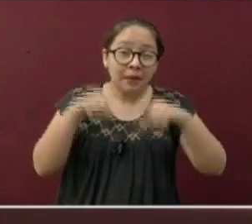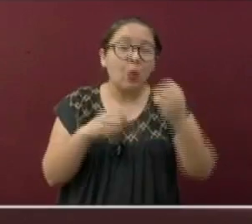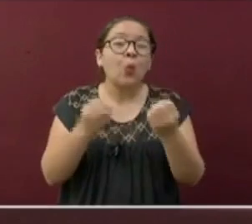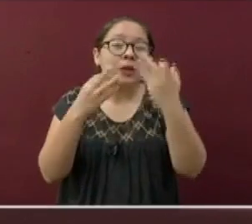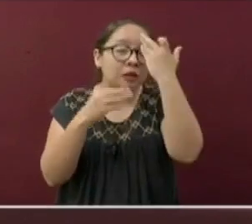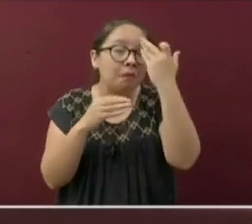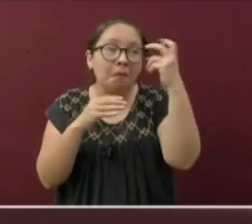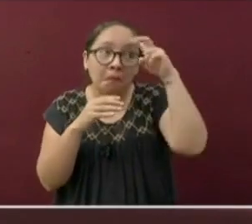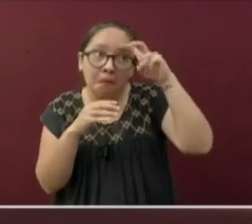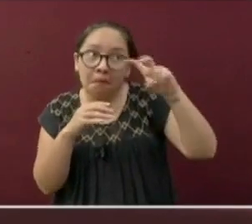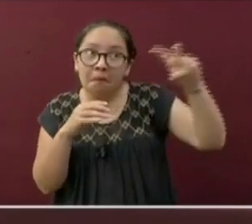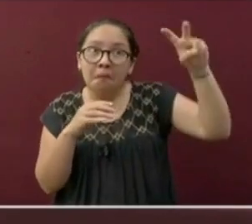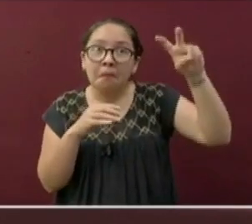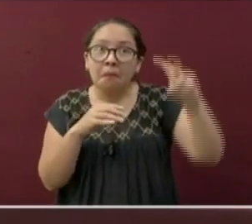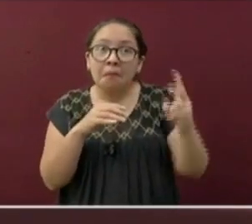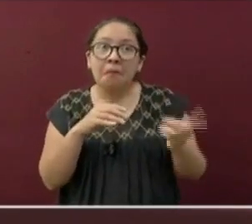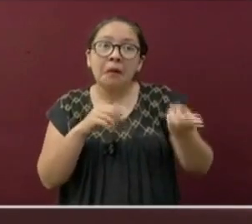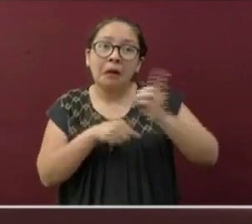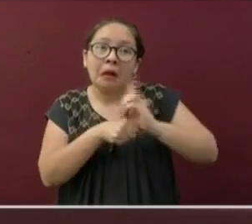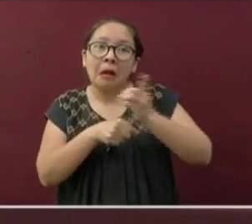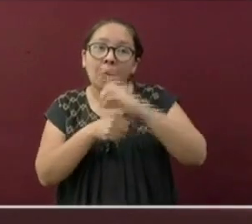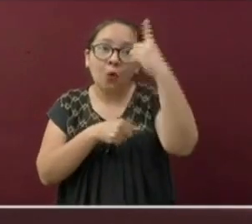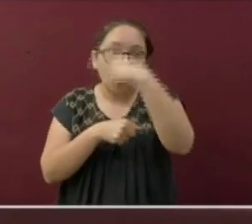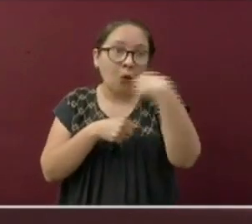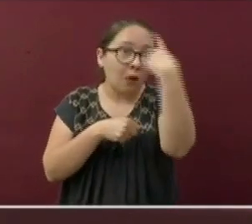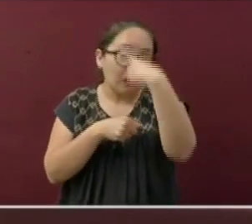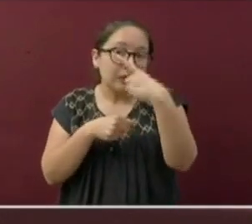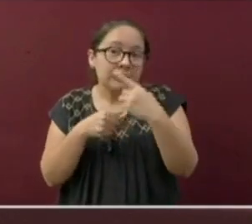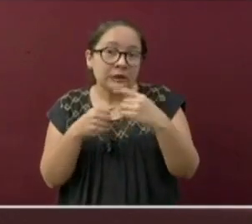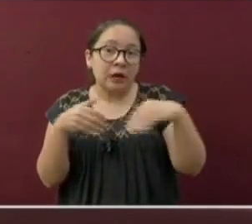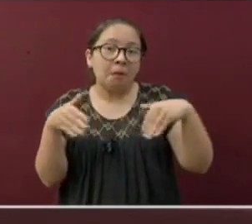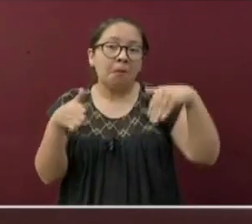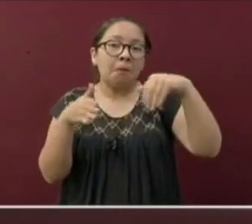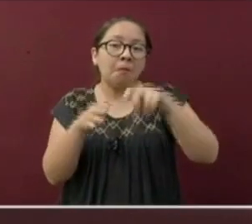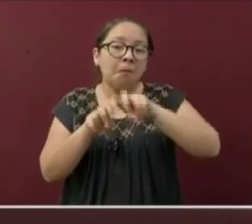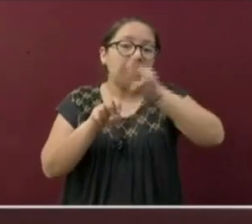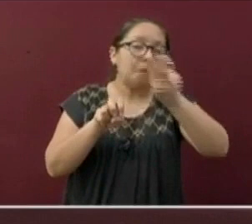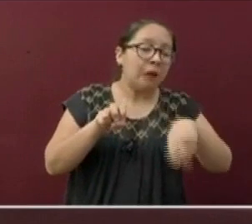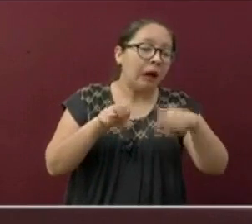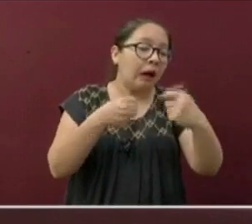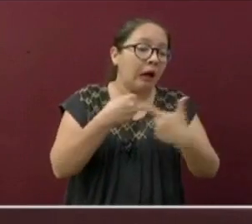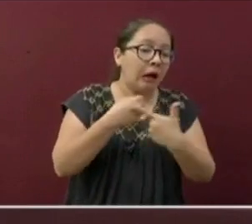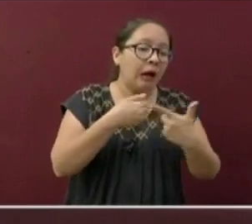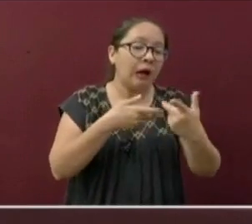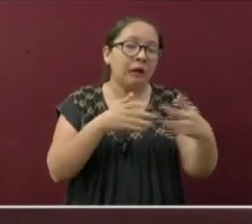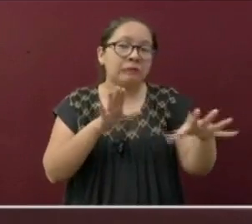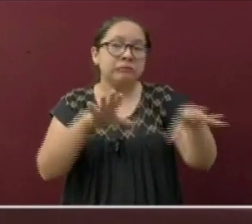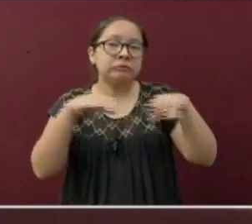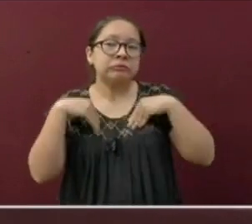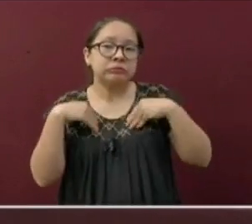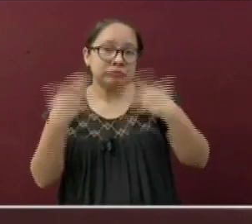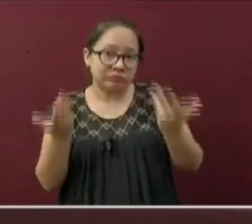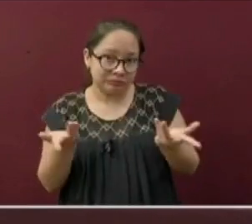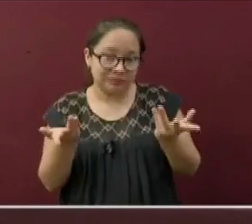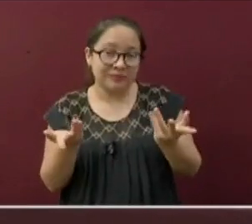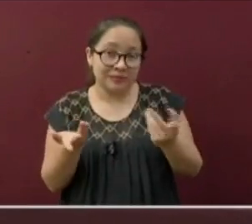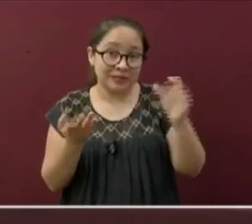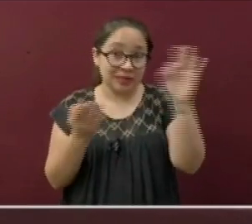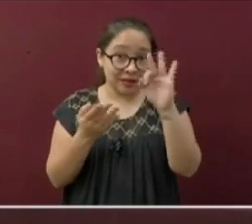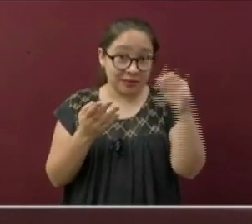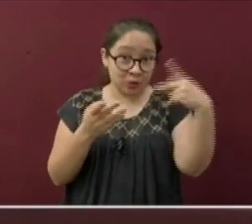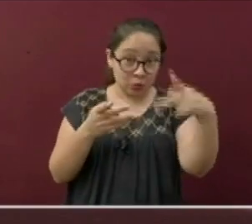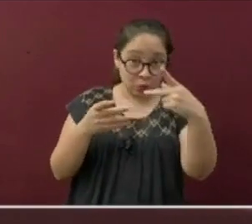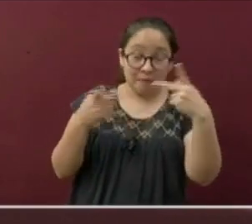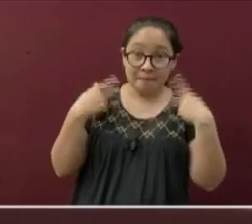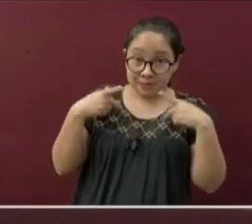y de la cantidad de paradas, sino también de si ustedes y quienes lo rodean toman las precauciones